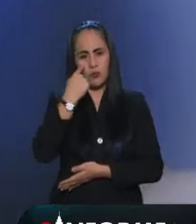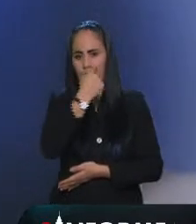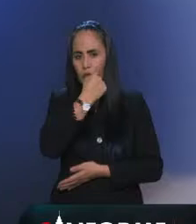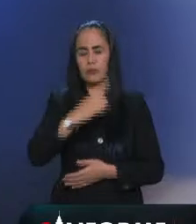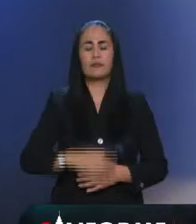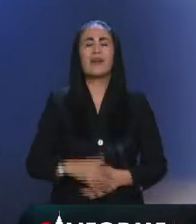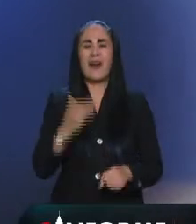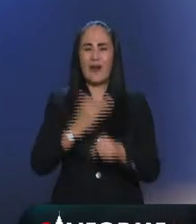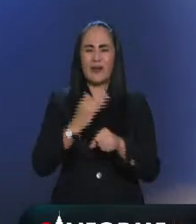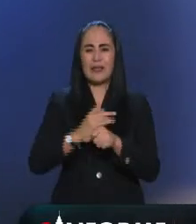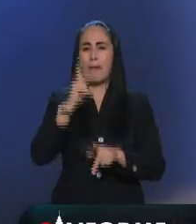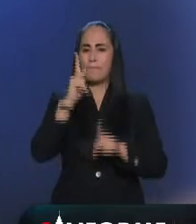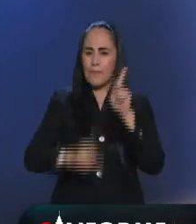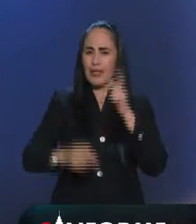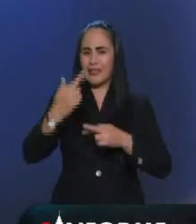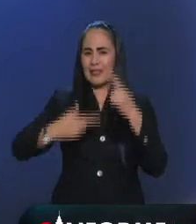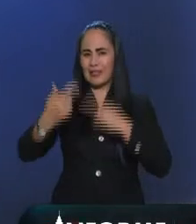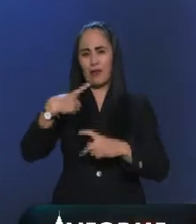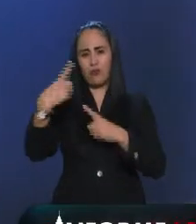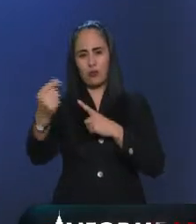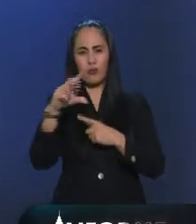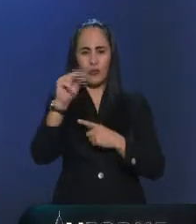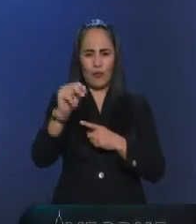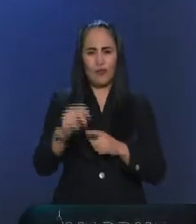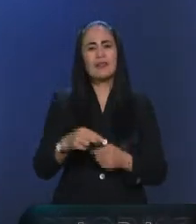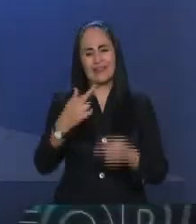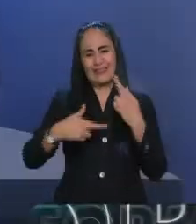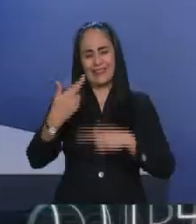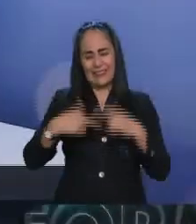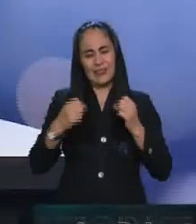Ya nos damos una pausa, pero no se vaya, es muy breve y regresamos.